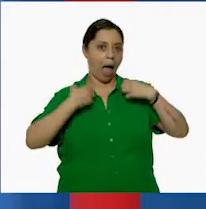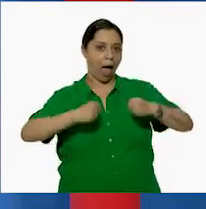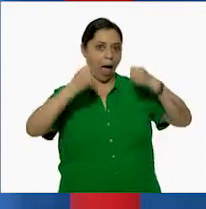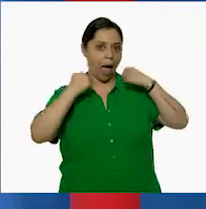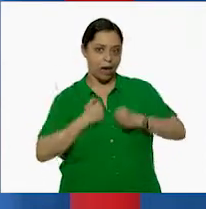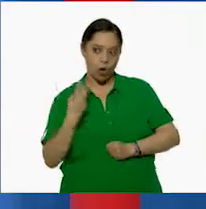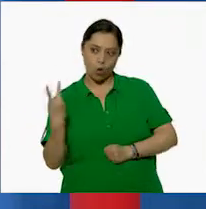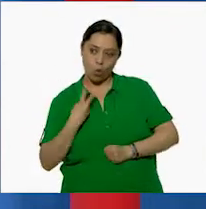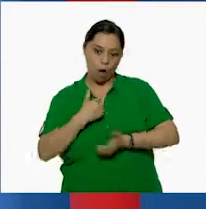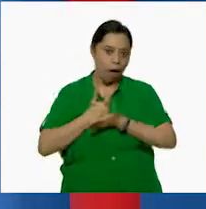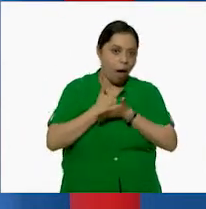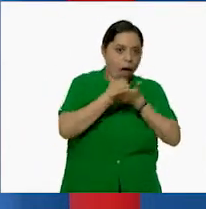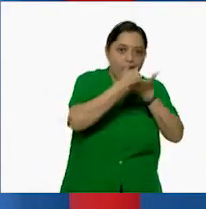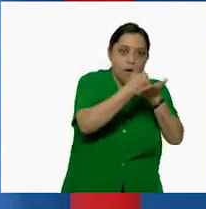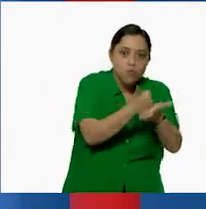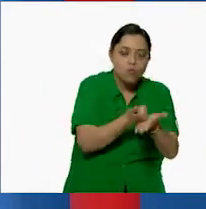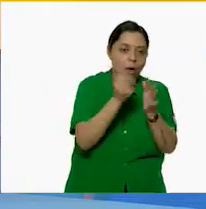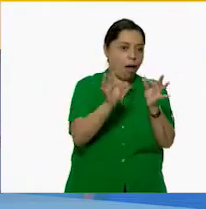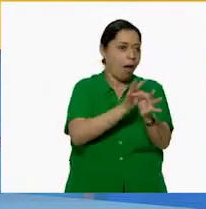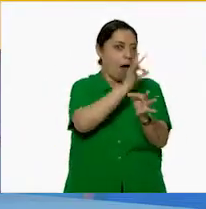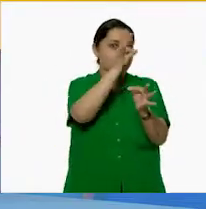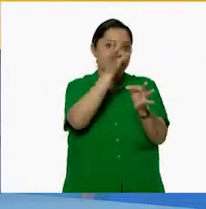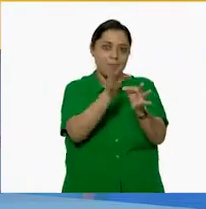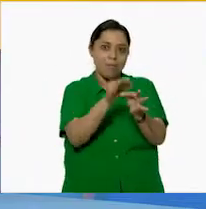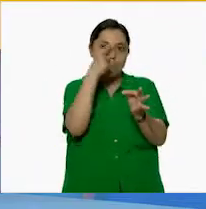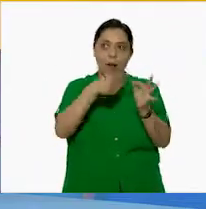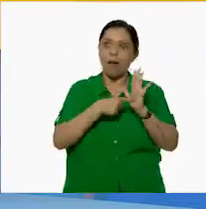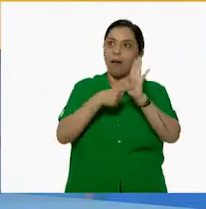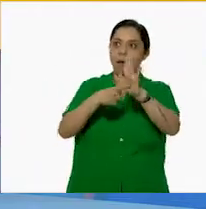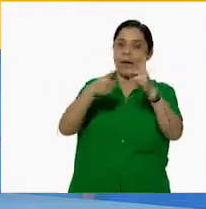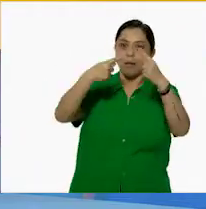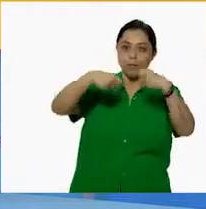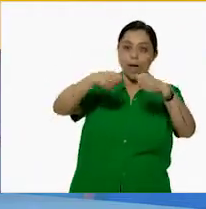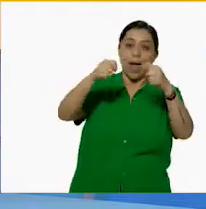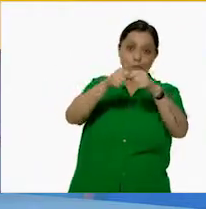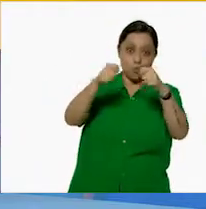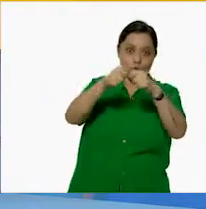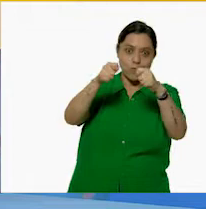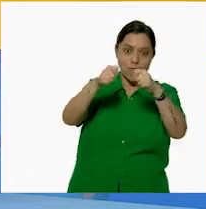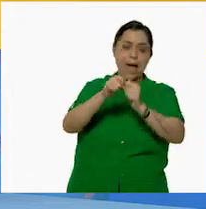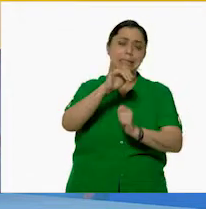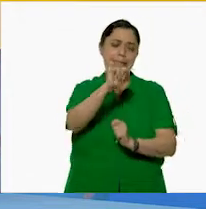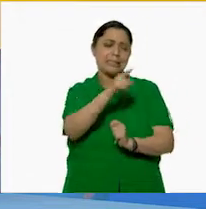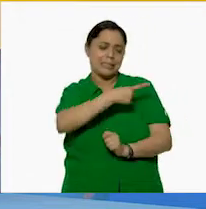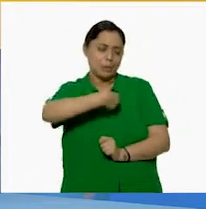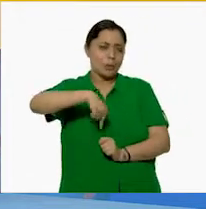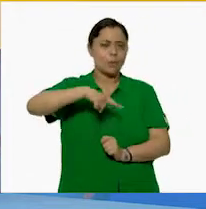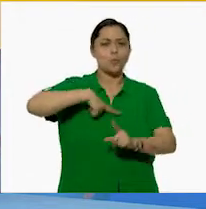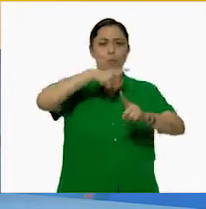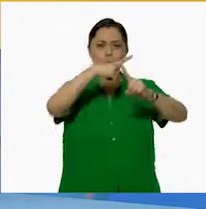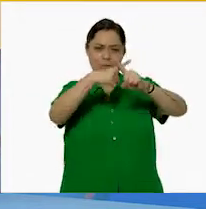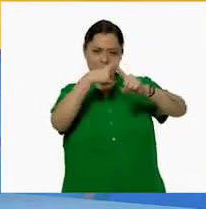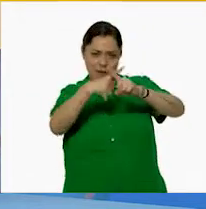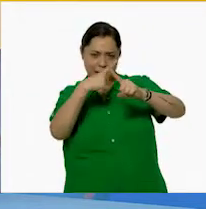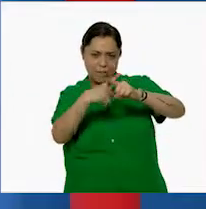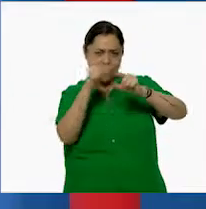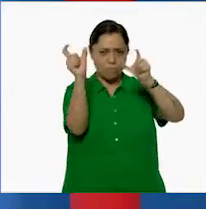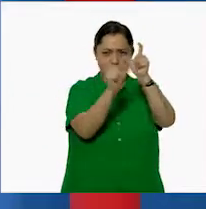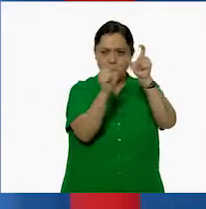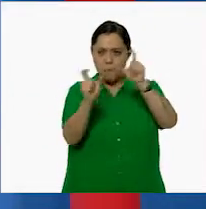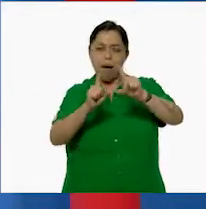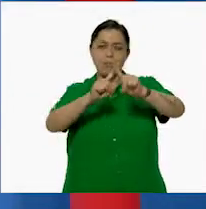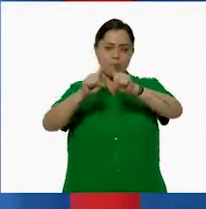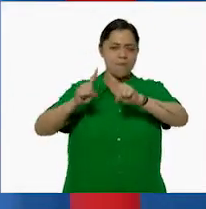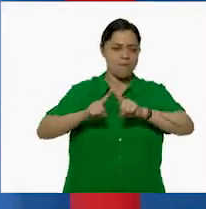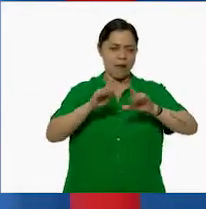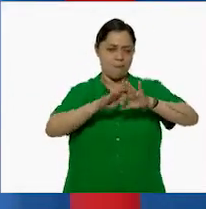reporte de ventas de su tía a tiempo. Sí, diseñamos buenas estrategias para ir multiplicando las cantidades. Yo la verdad es